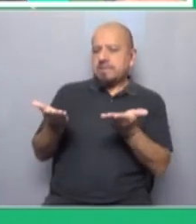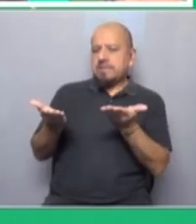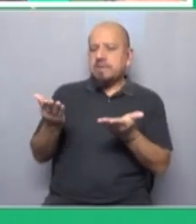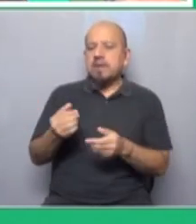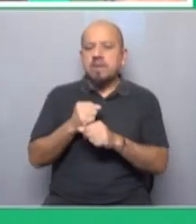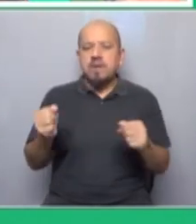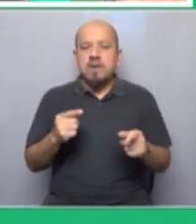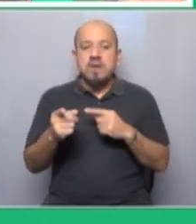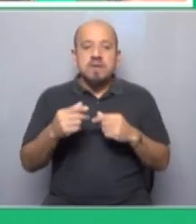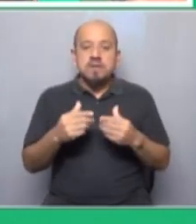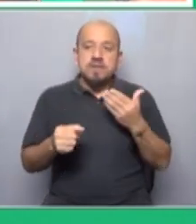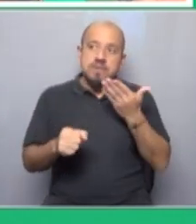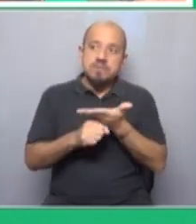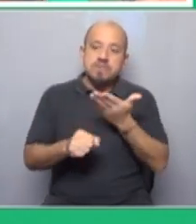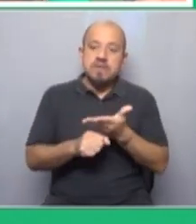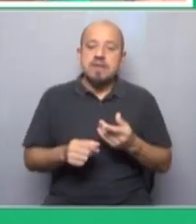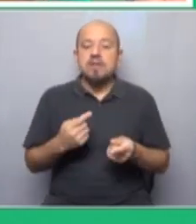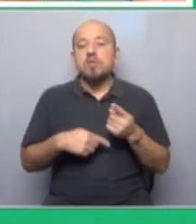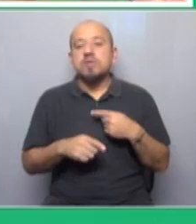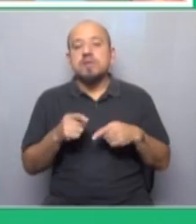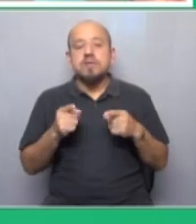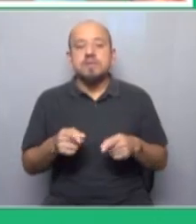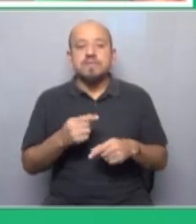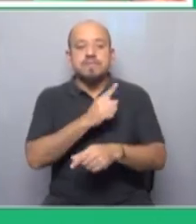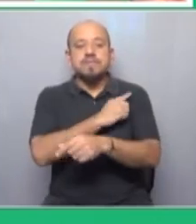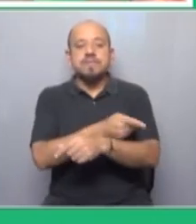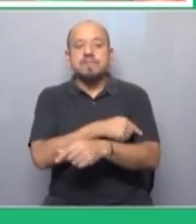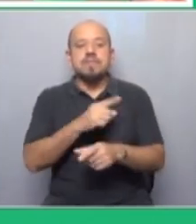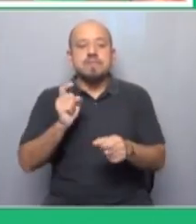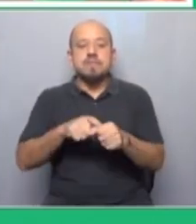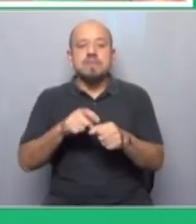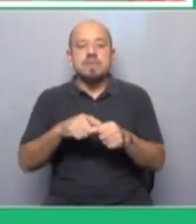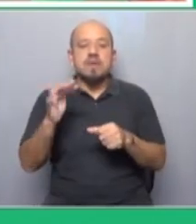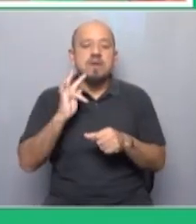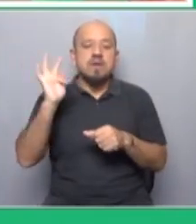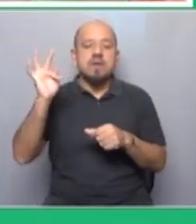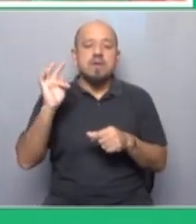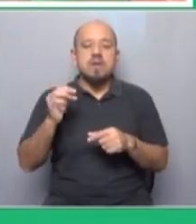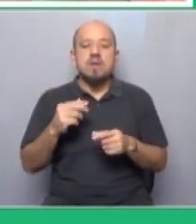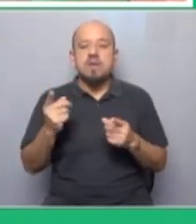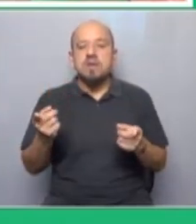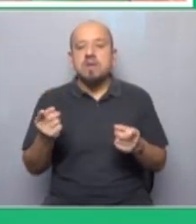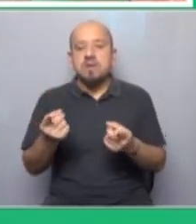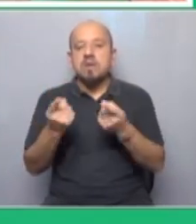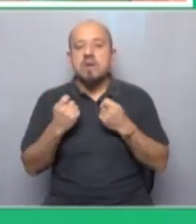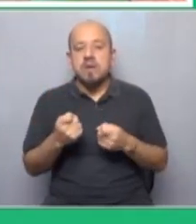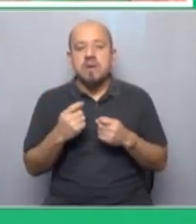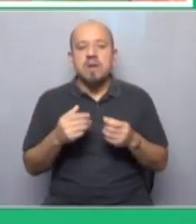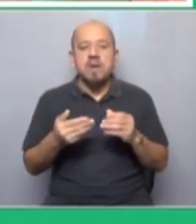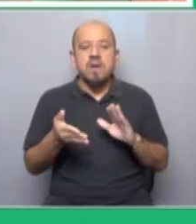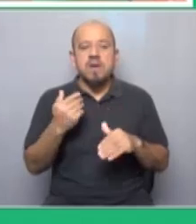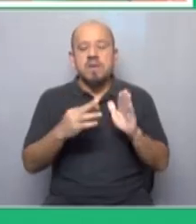reaccionar y yo creo que allí radica en gran medida el poder sindical del futuro porque es necesario que represente a más